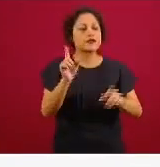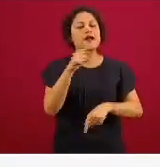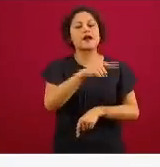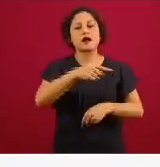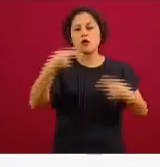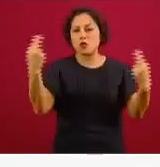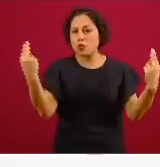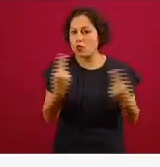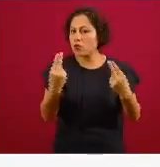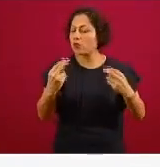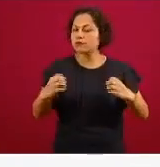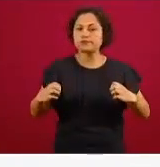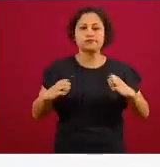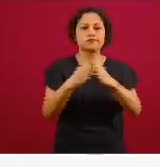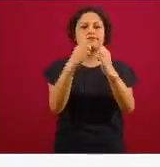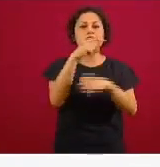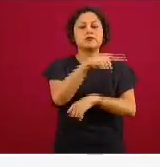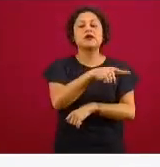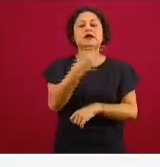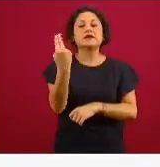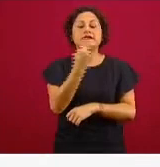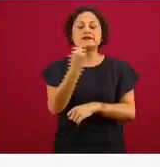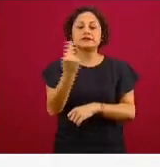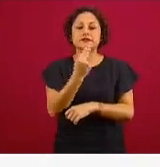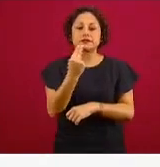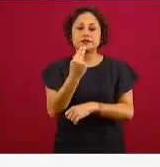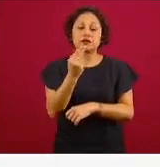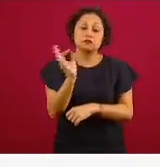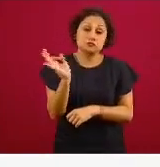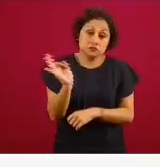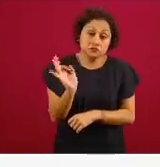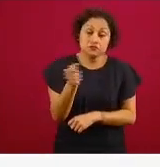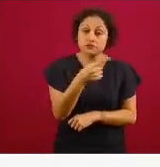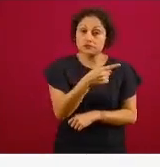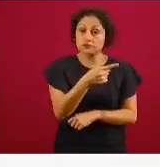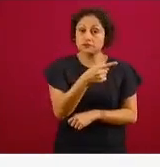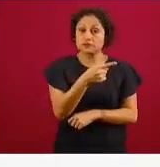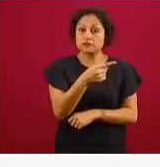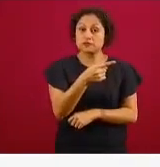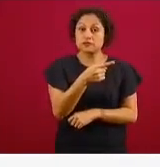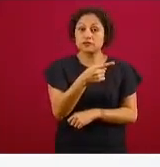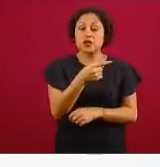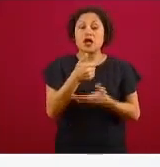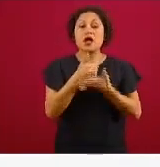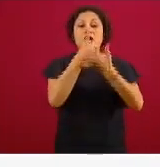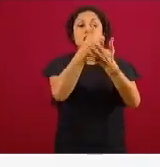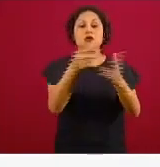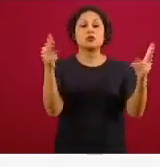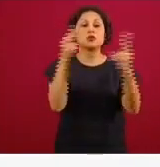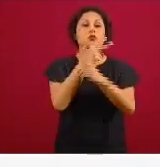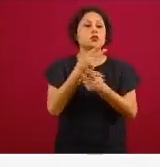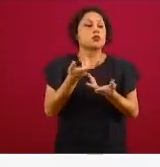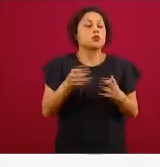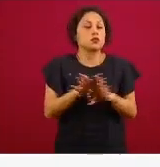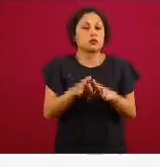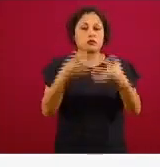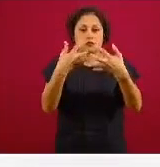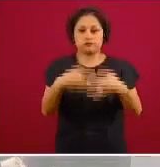terapia intensiva muy probablemente con esta apoyo mecánico ventilatorio